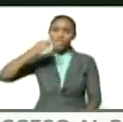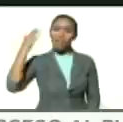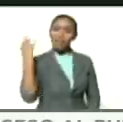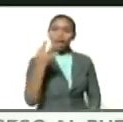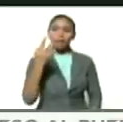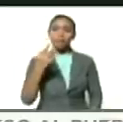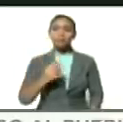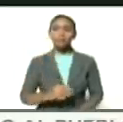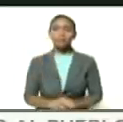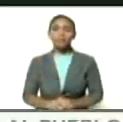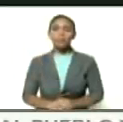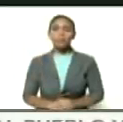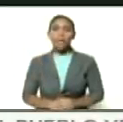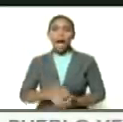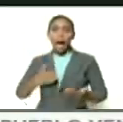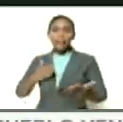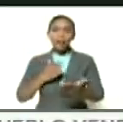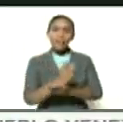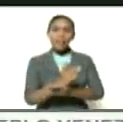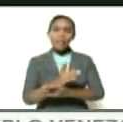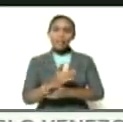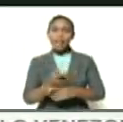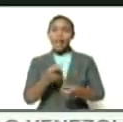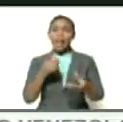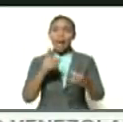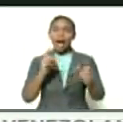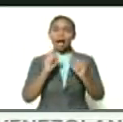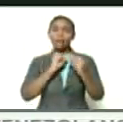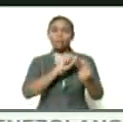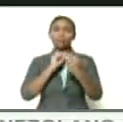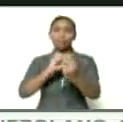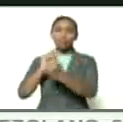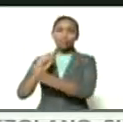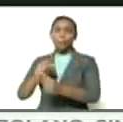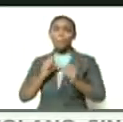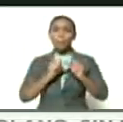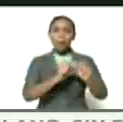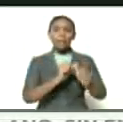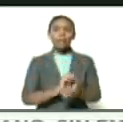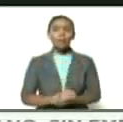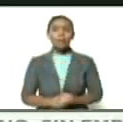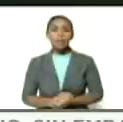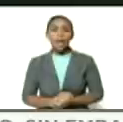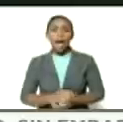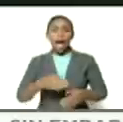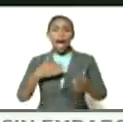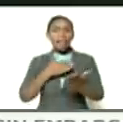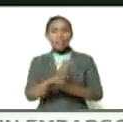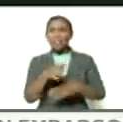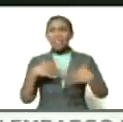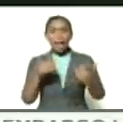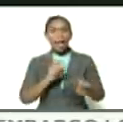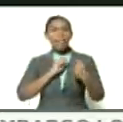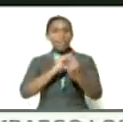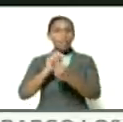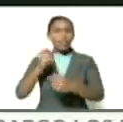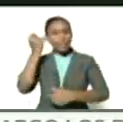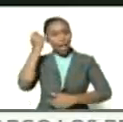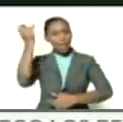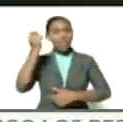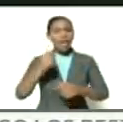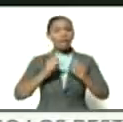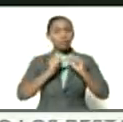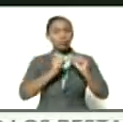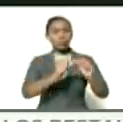a través de la crítica y la autocrítica permanente a través del debate de ideas permanentes